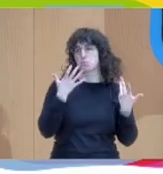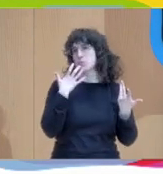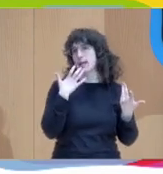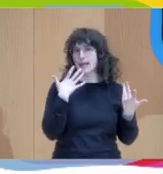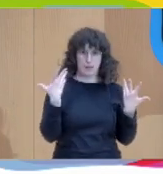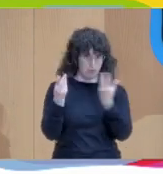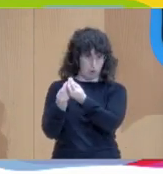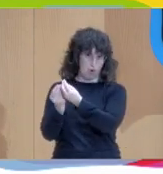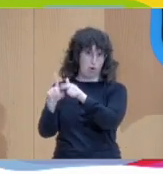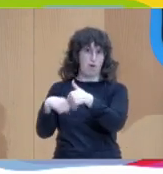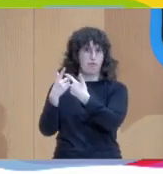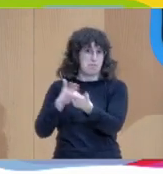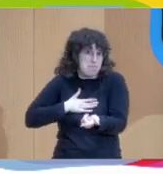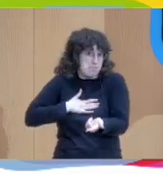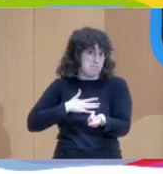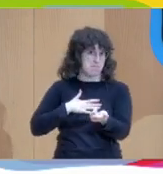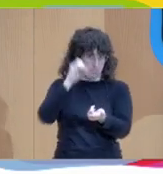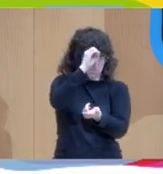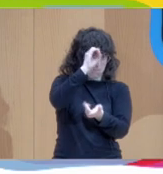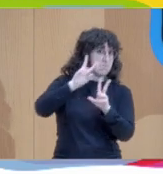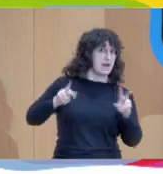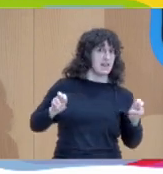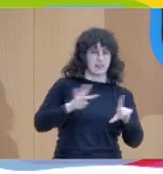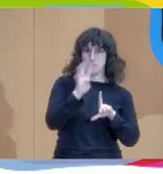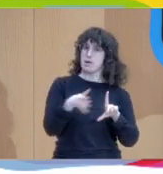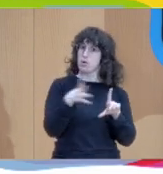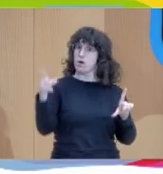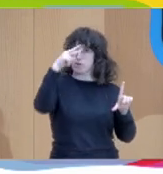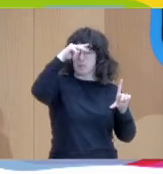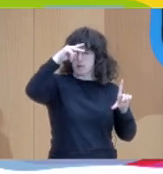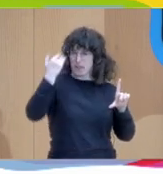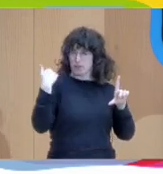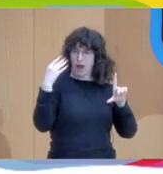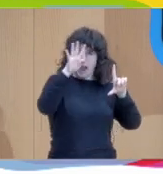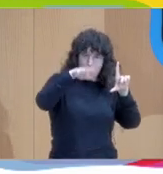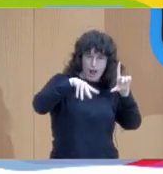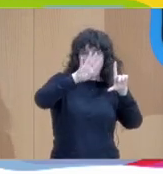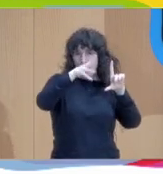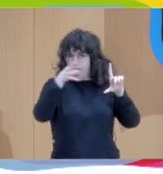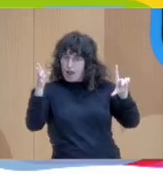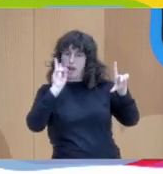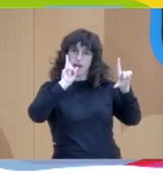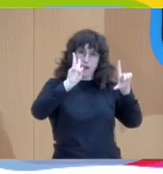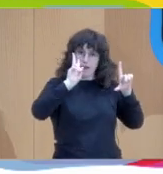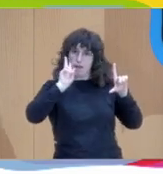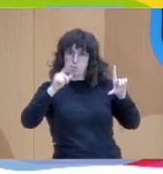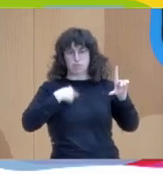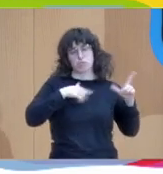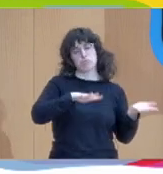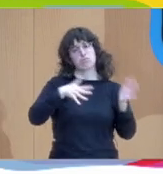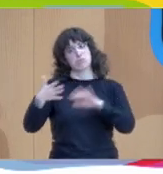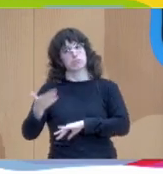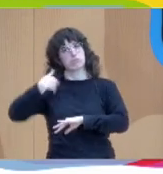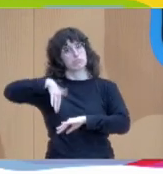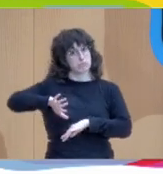personalmente, de ese cuadro de las preocupaciones que presentaba Tom antes, ya lo estoy implementando, mis compañeras también, para analizar las